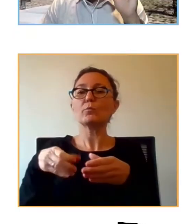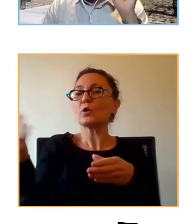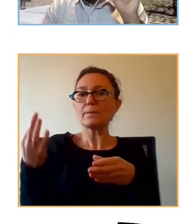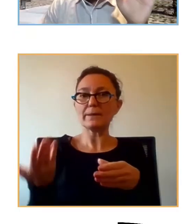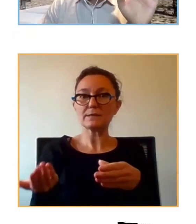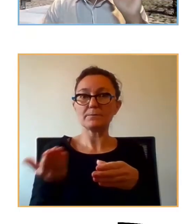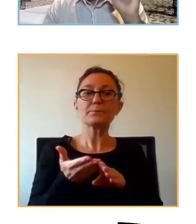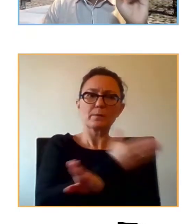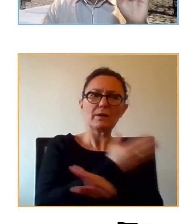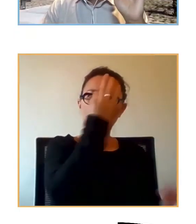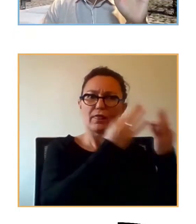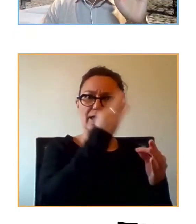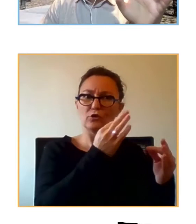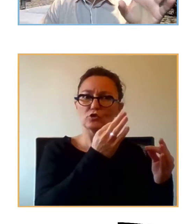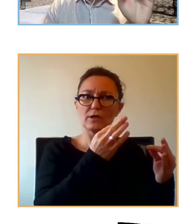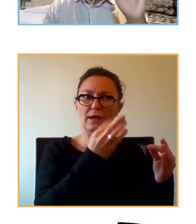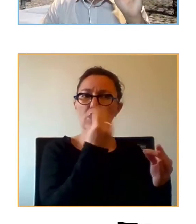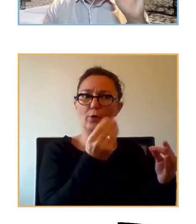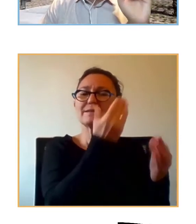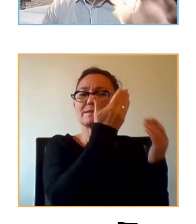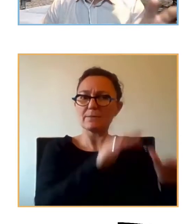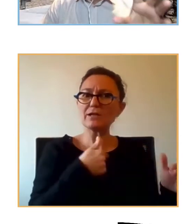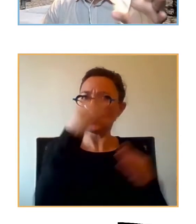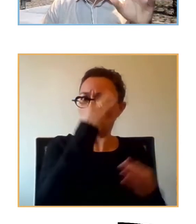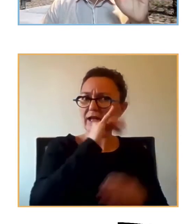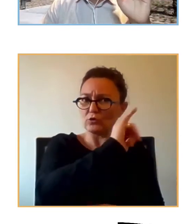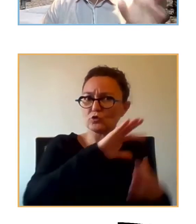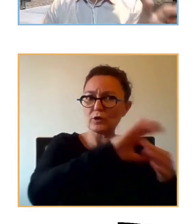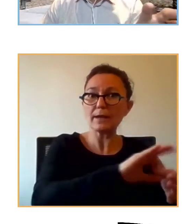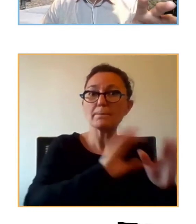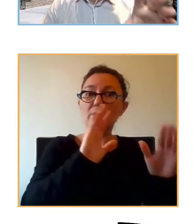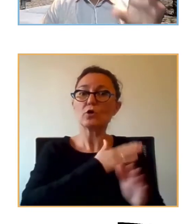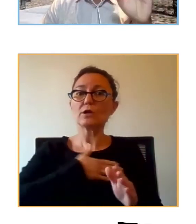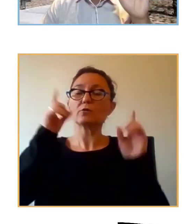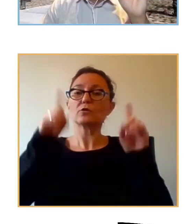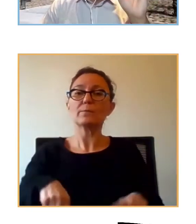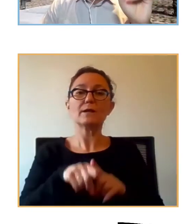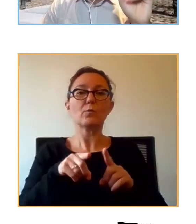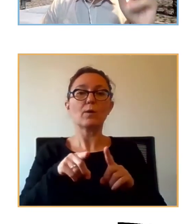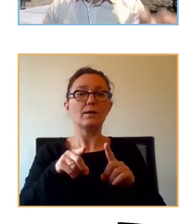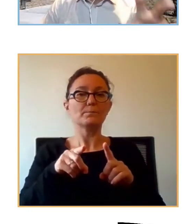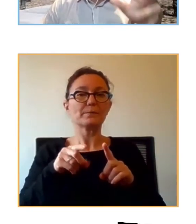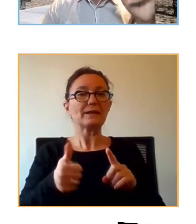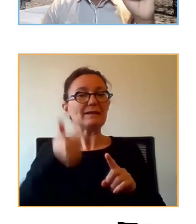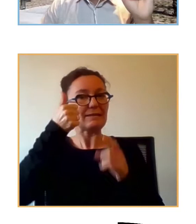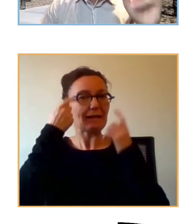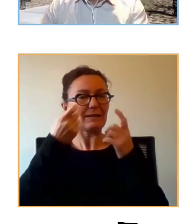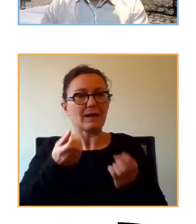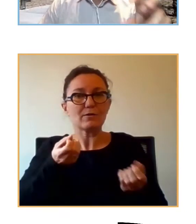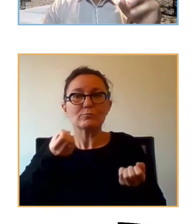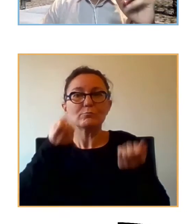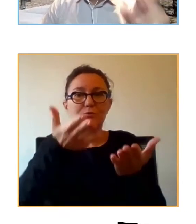y sobre todo me gustaría poder llegar a los jóvenes y a los técnicos de las oficinas de información juvenil a los educadores